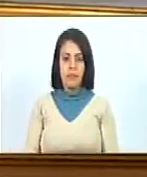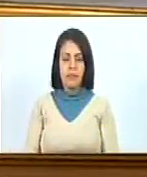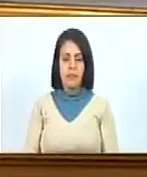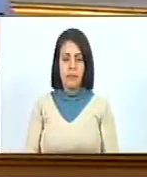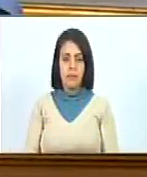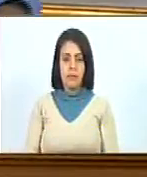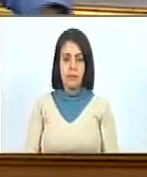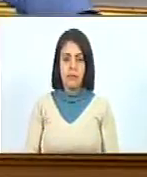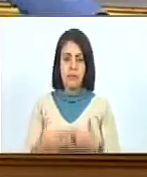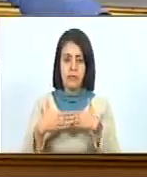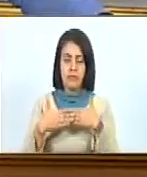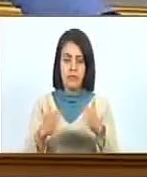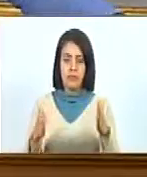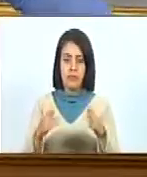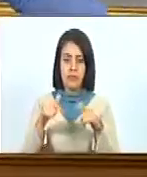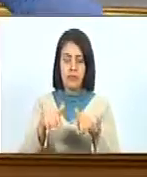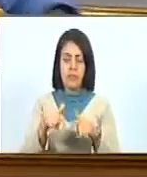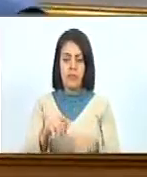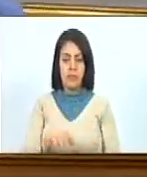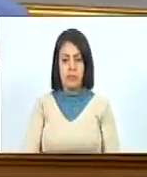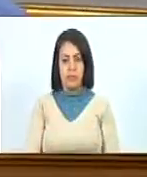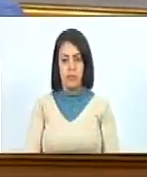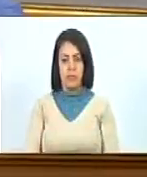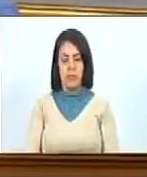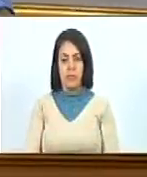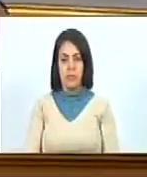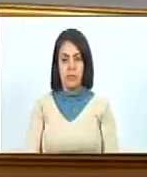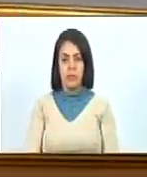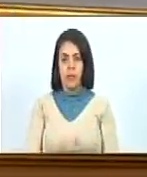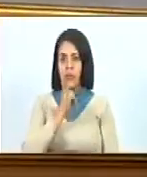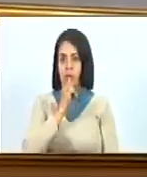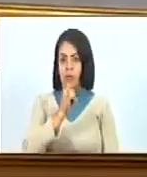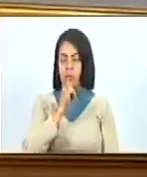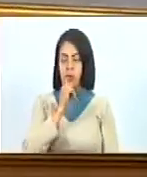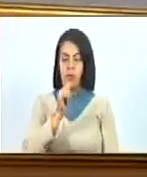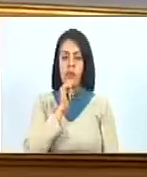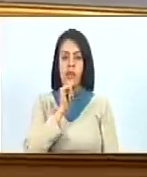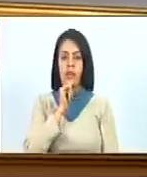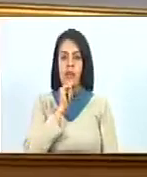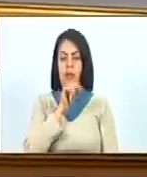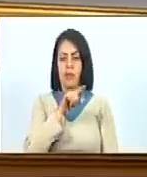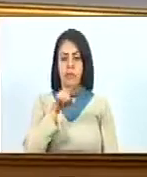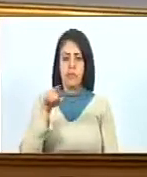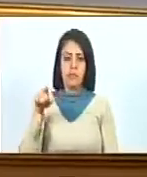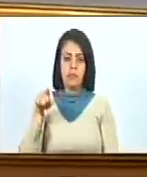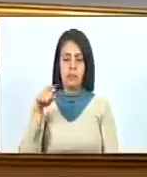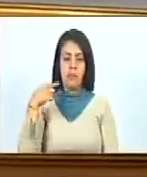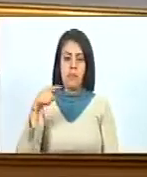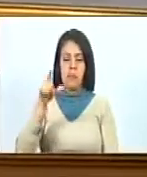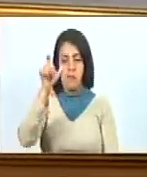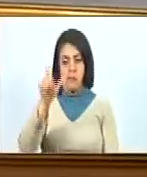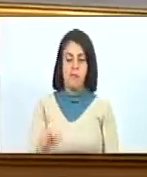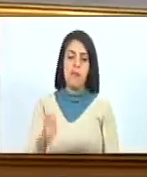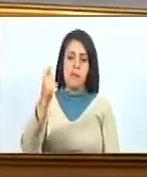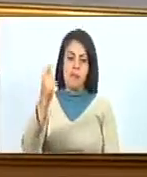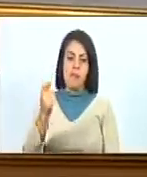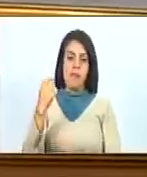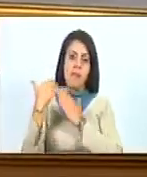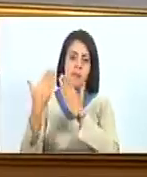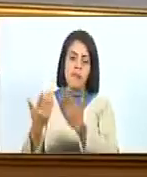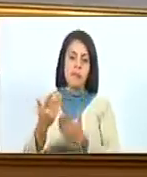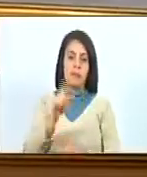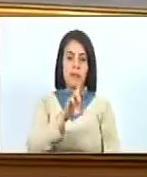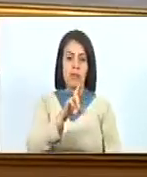Se abren puntos de información. Tiene la palabra la